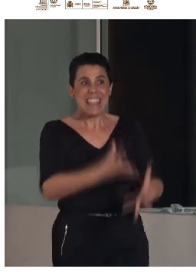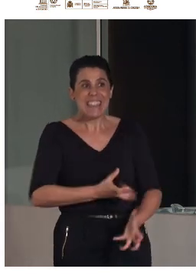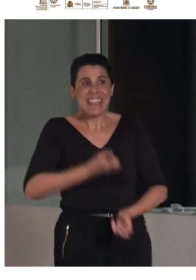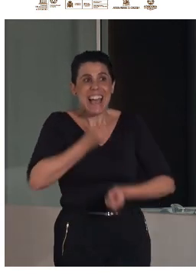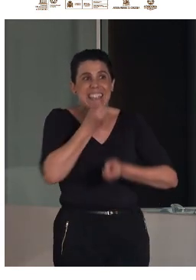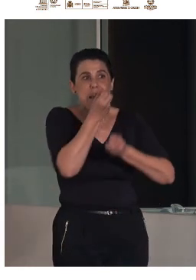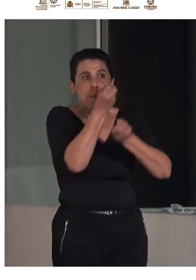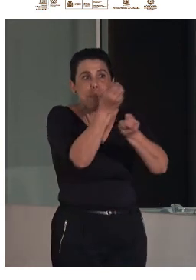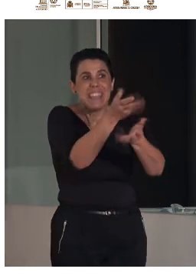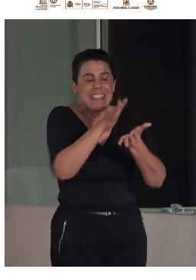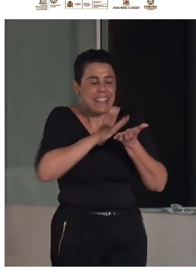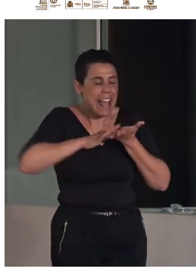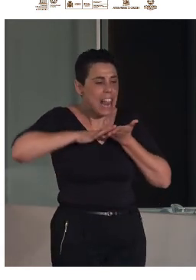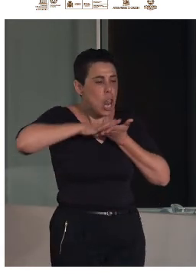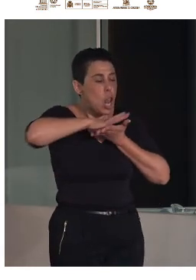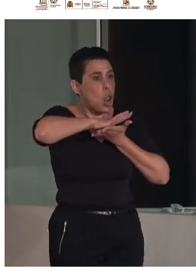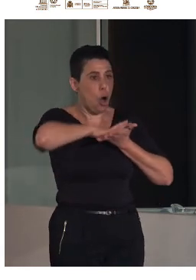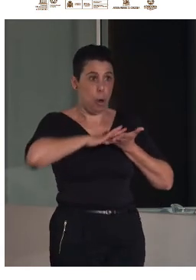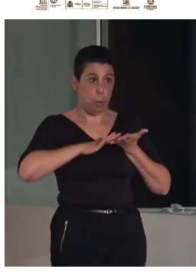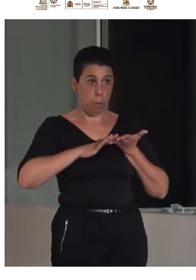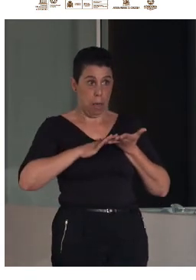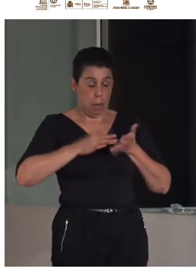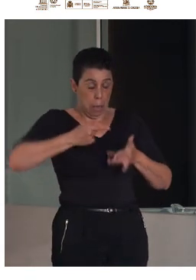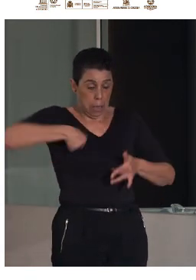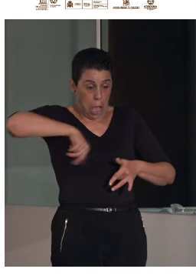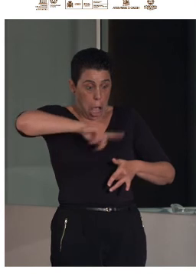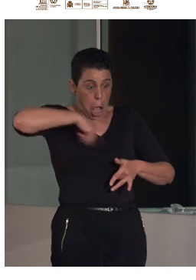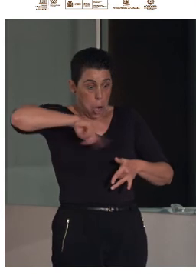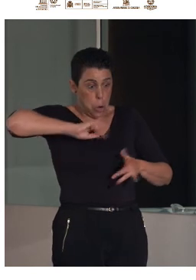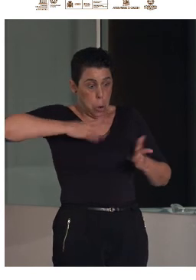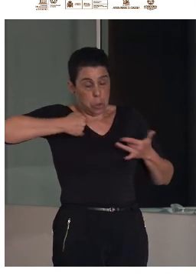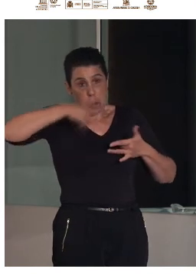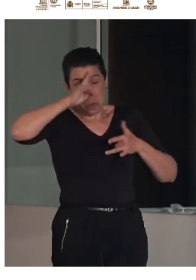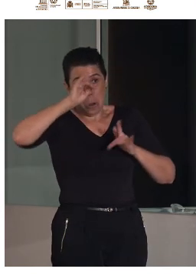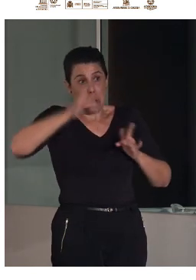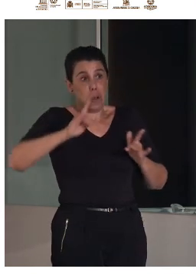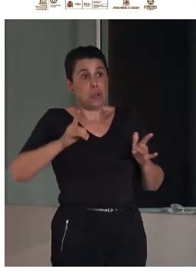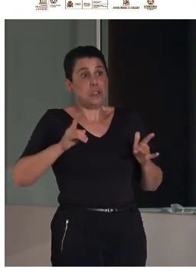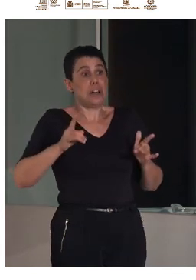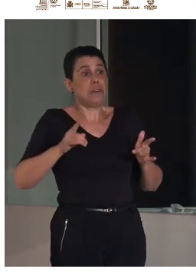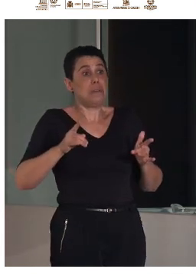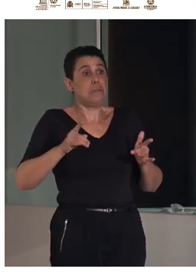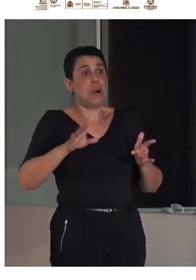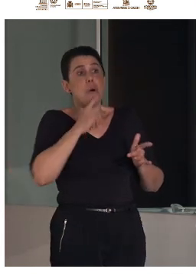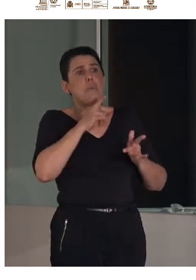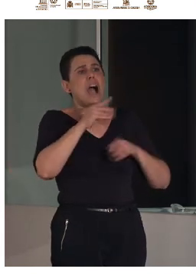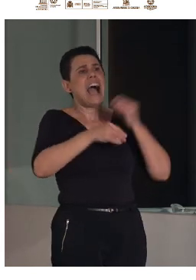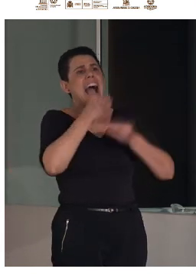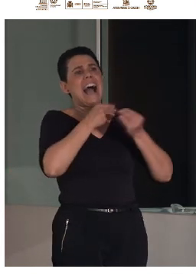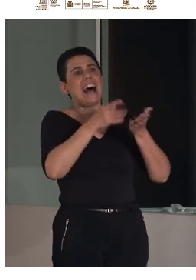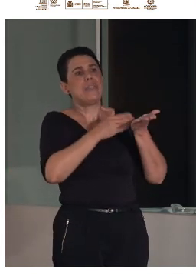nosotros no tenemos no tenemos señal ética vamos a decir física hacemos hacemos recorridos